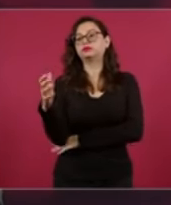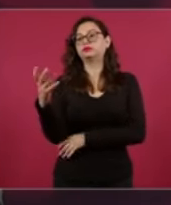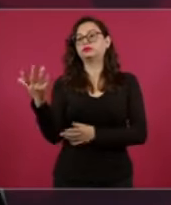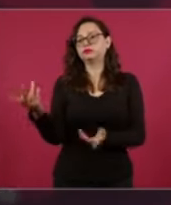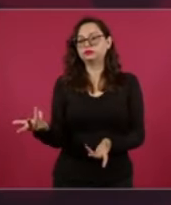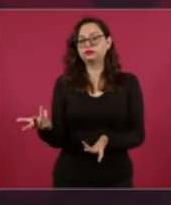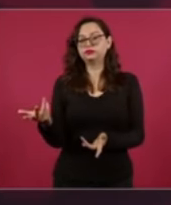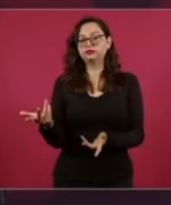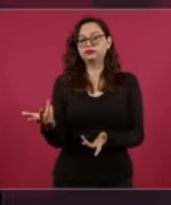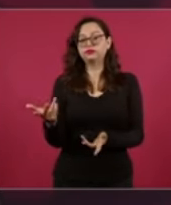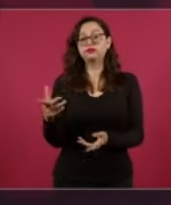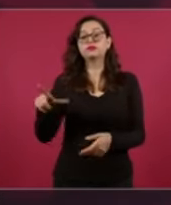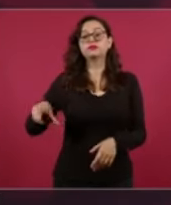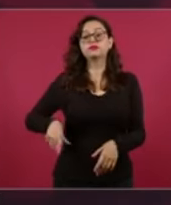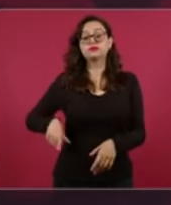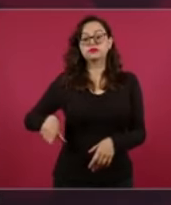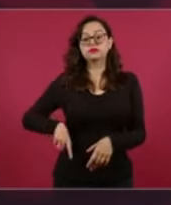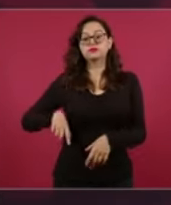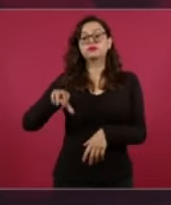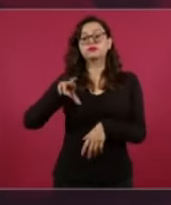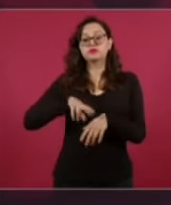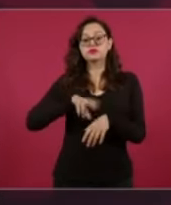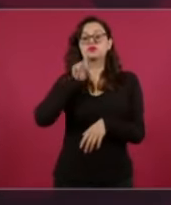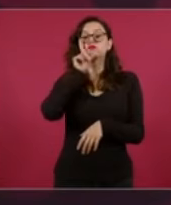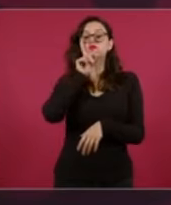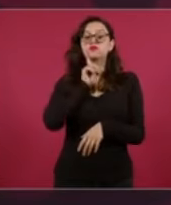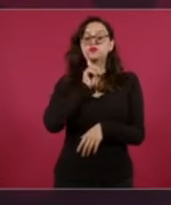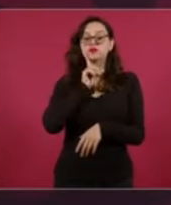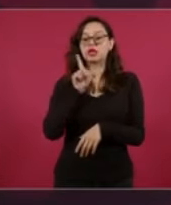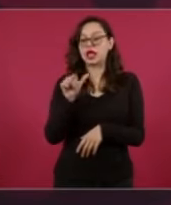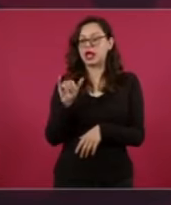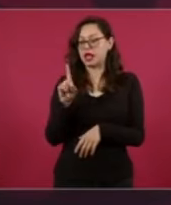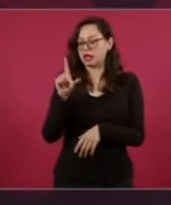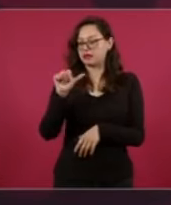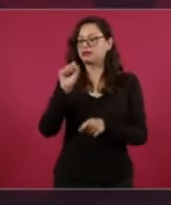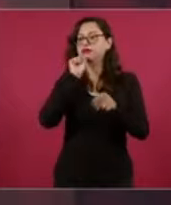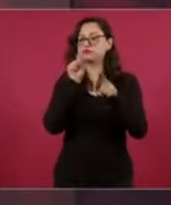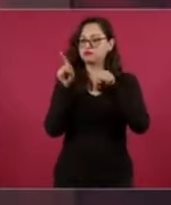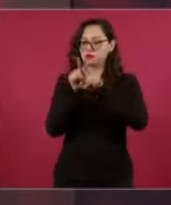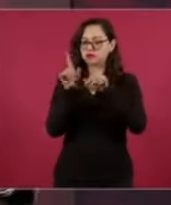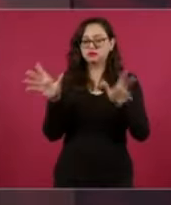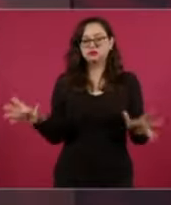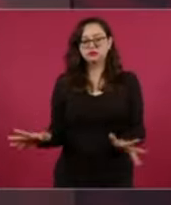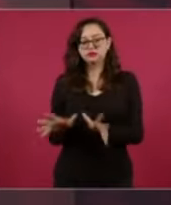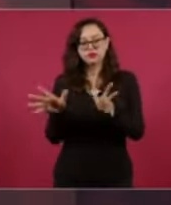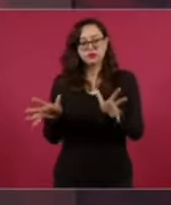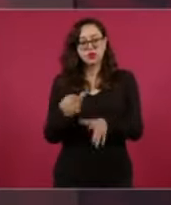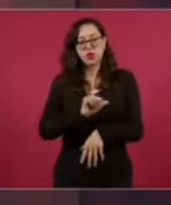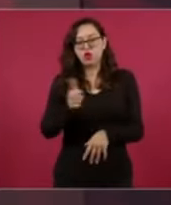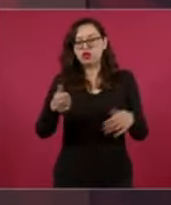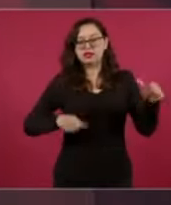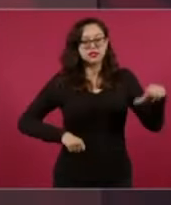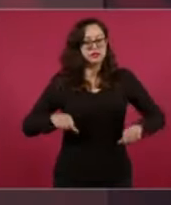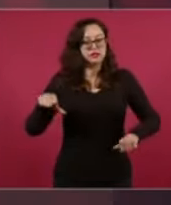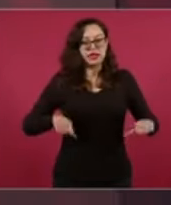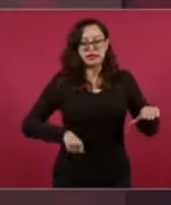La gobernadora Alayda Sanzores lo está promoviendo y otras actividades,